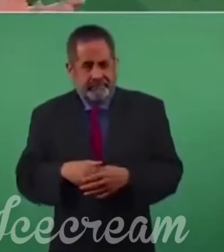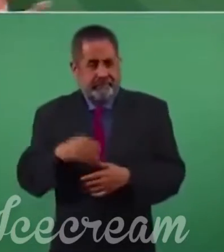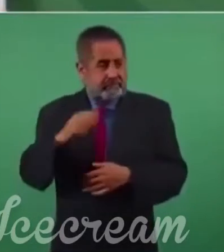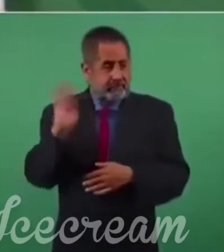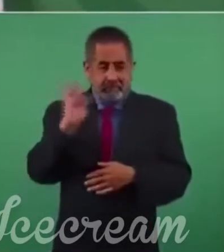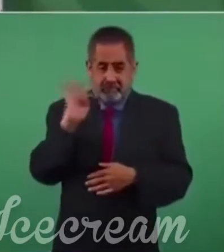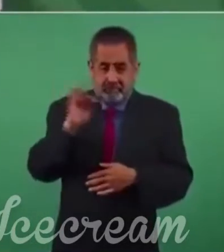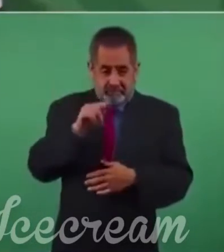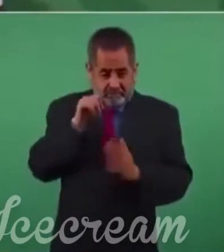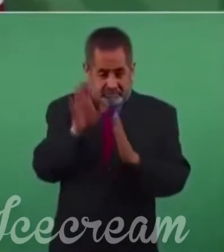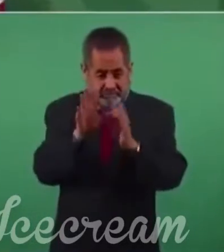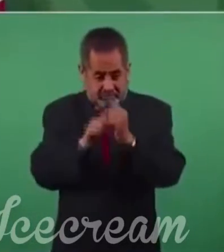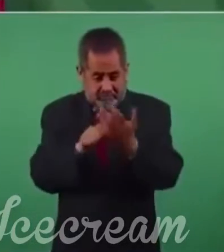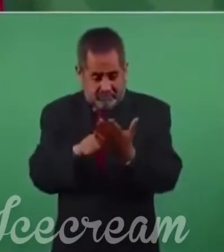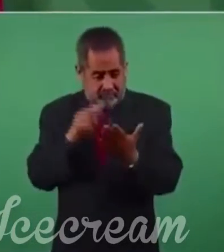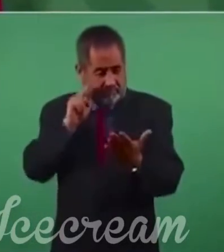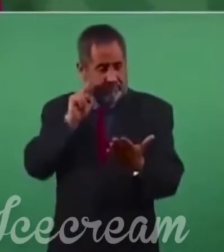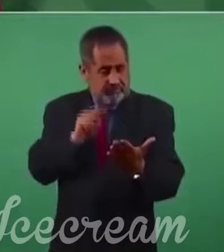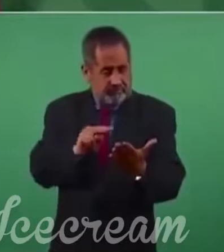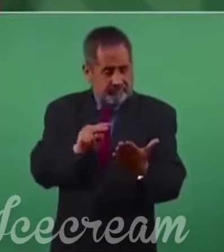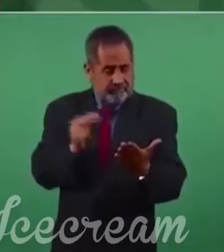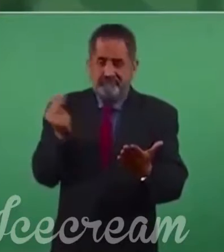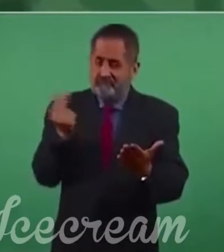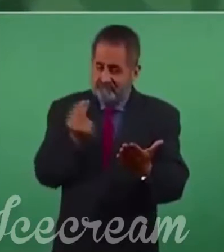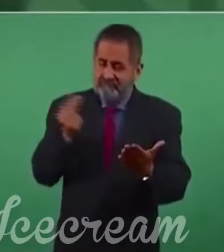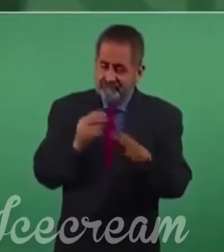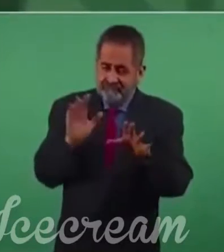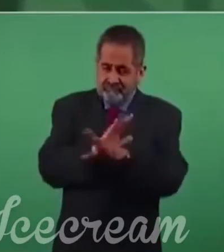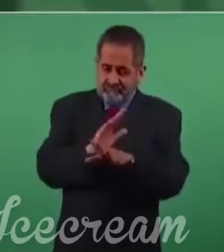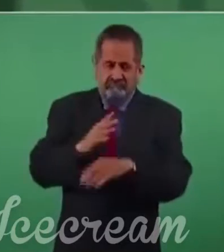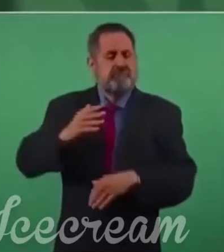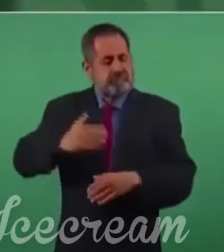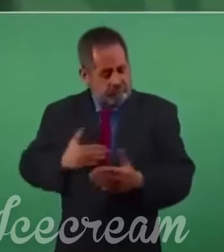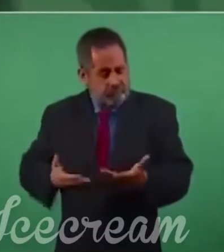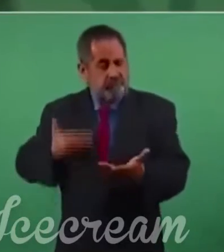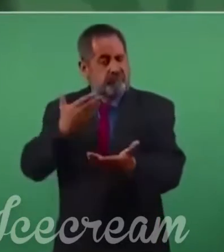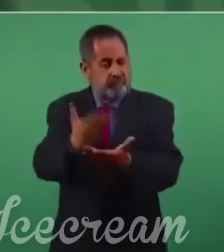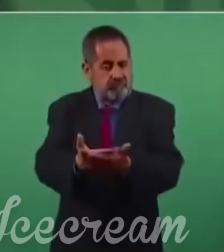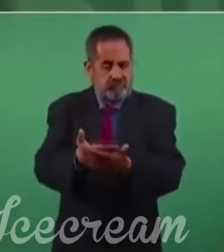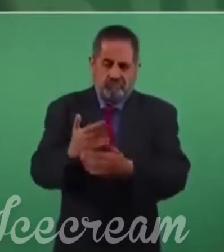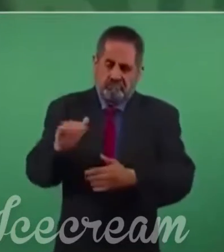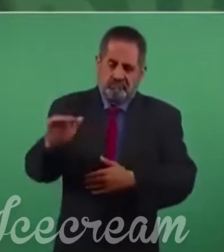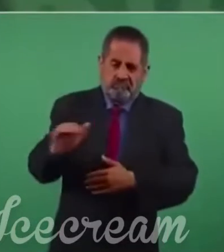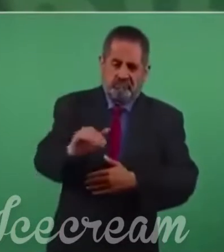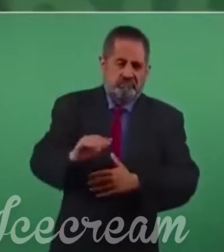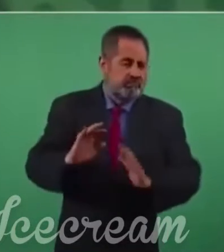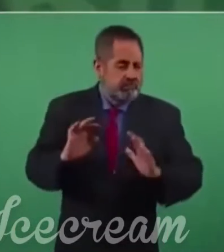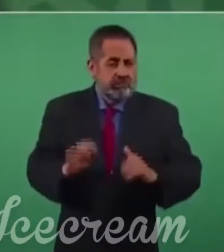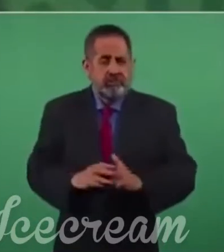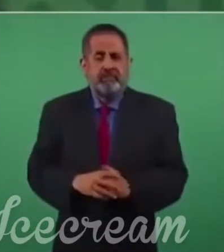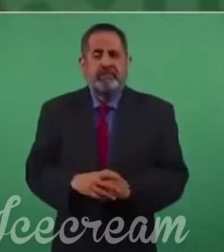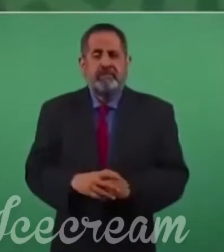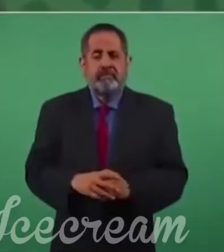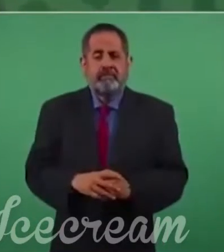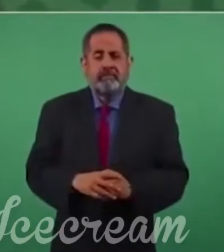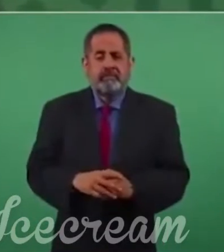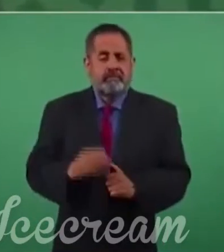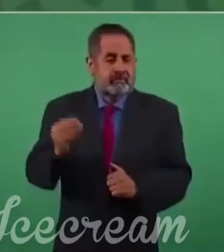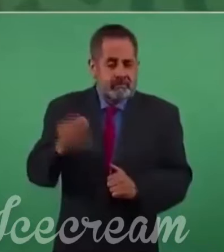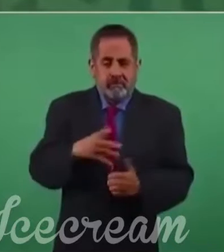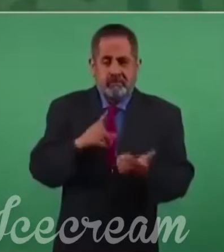las voy a presentar, aun cuando